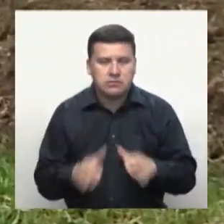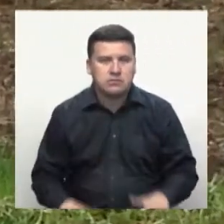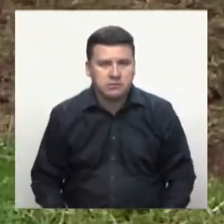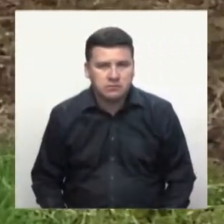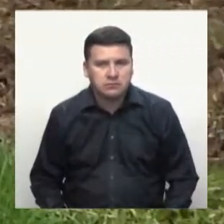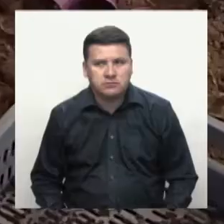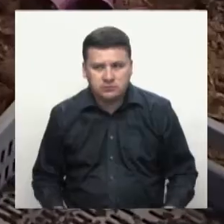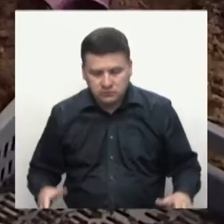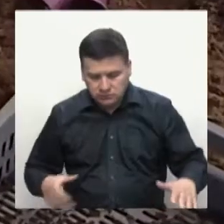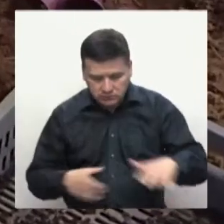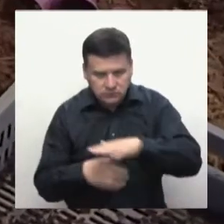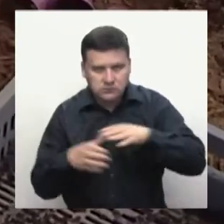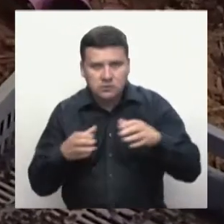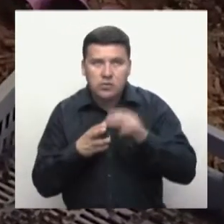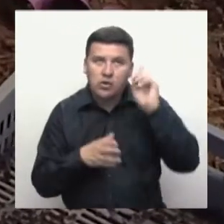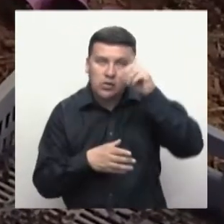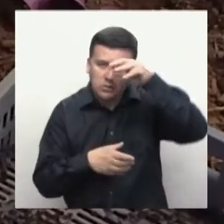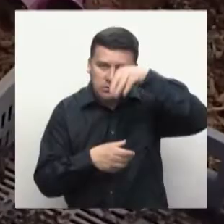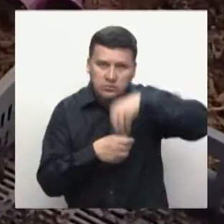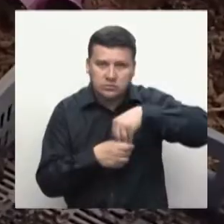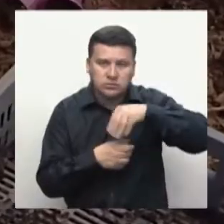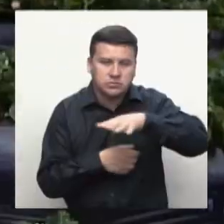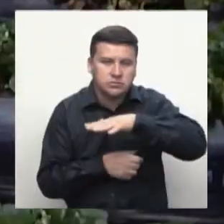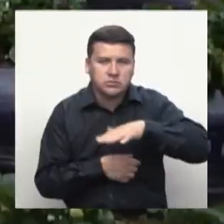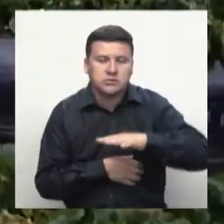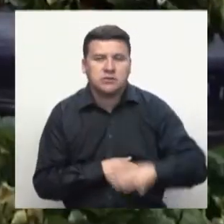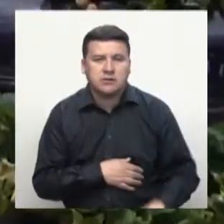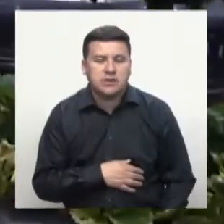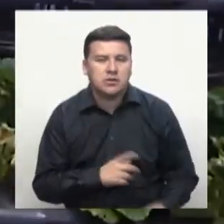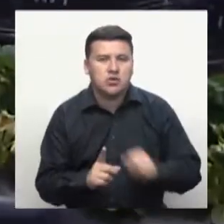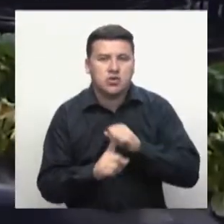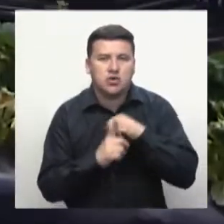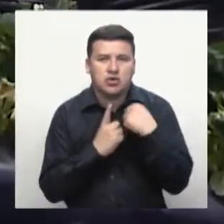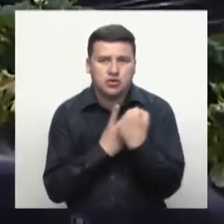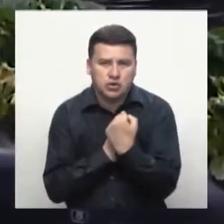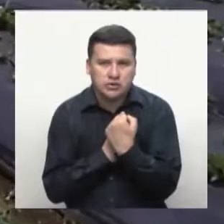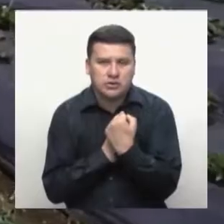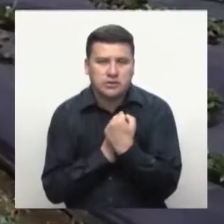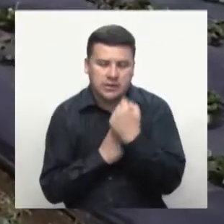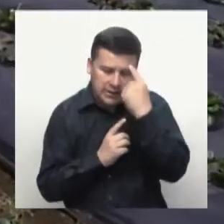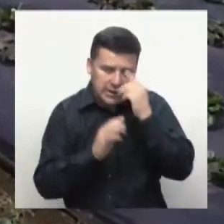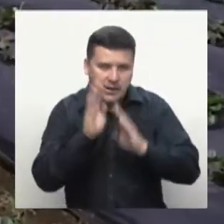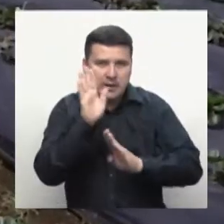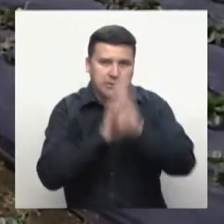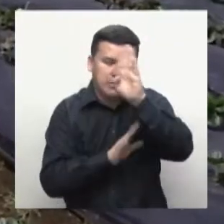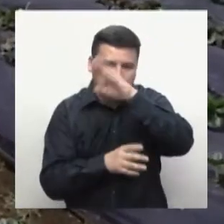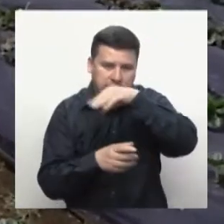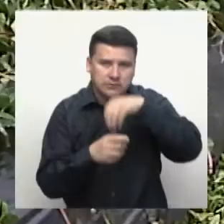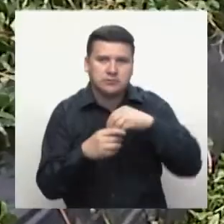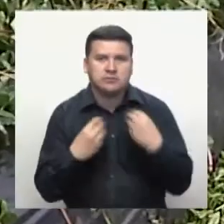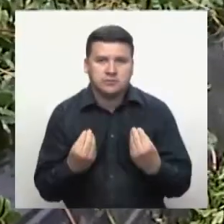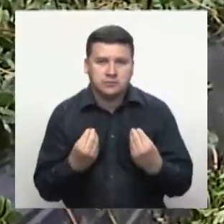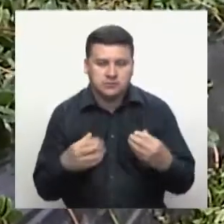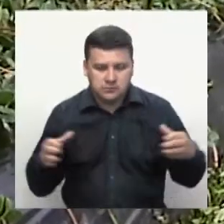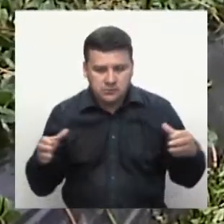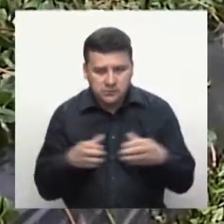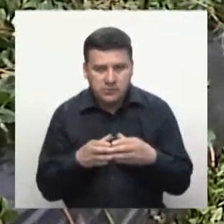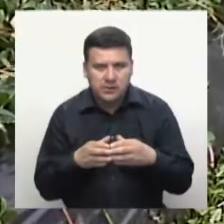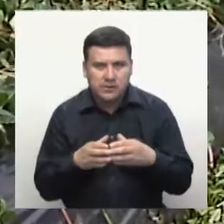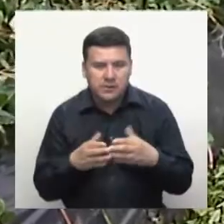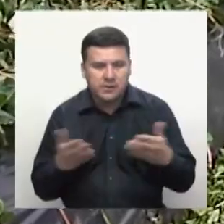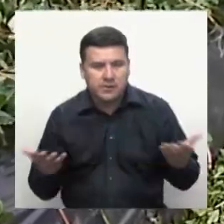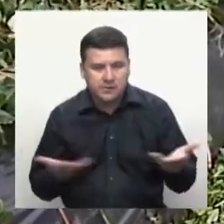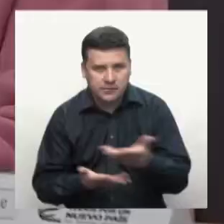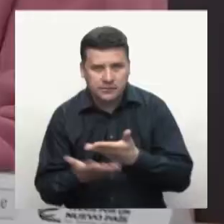sector empresarial, para tener incidencia en el territorio de manera mucho más fortalecida. Y